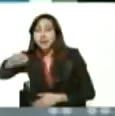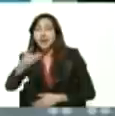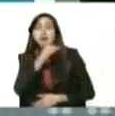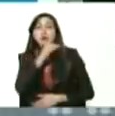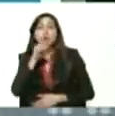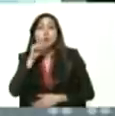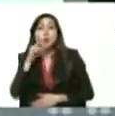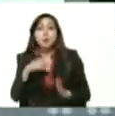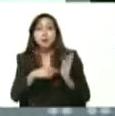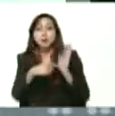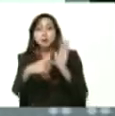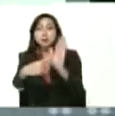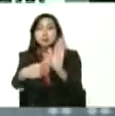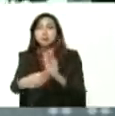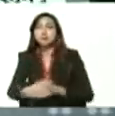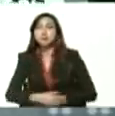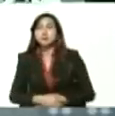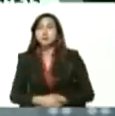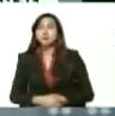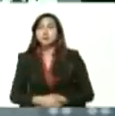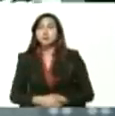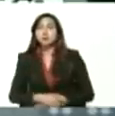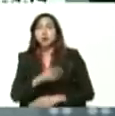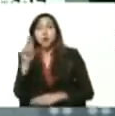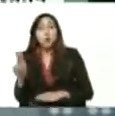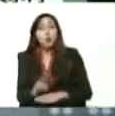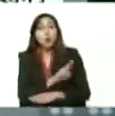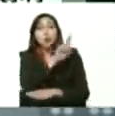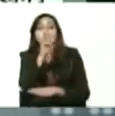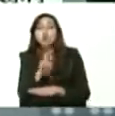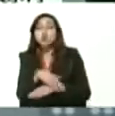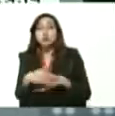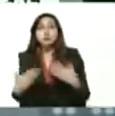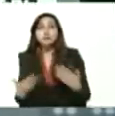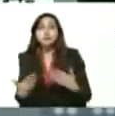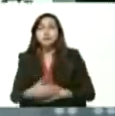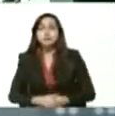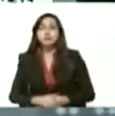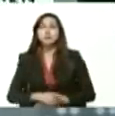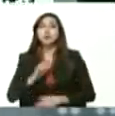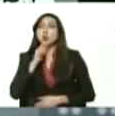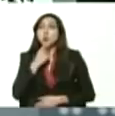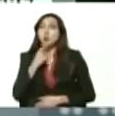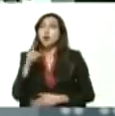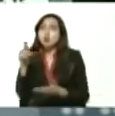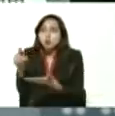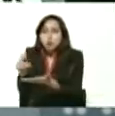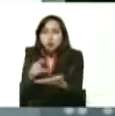y la utilización bueno de los códigos QR.